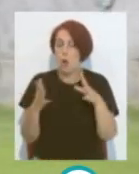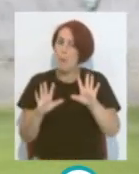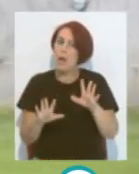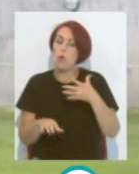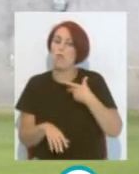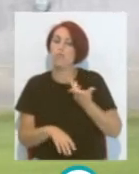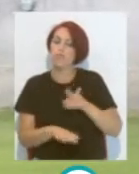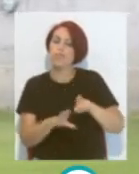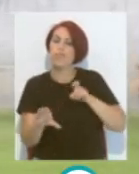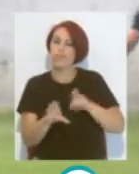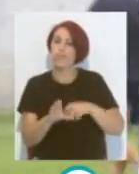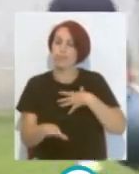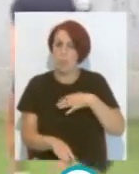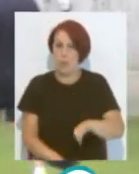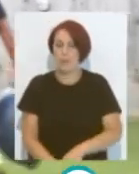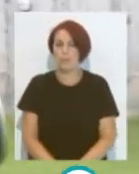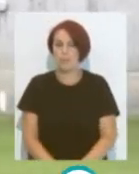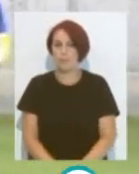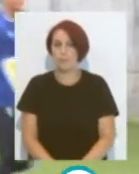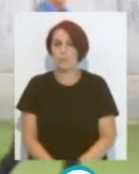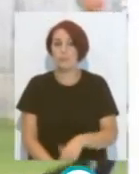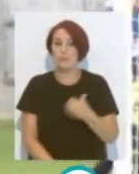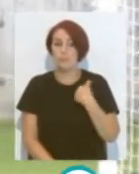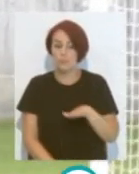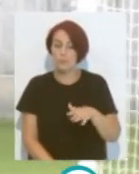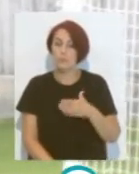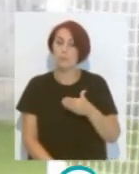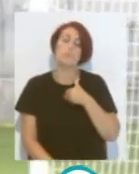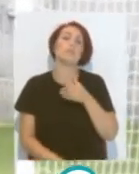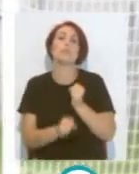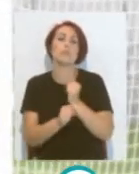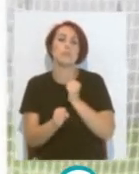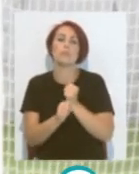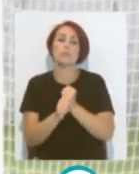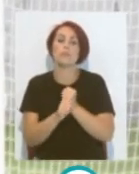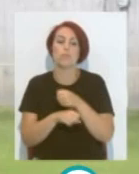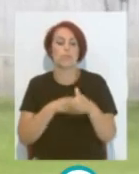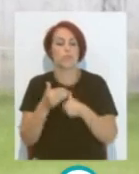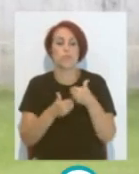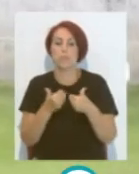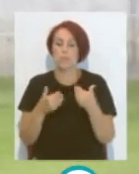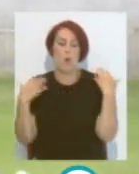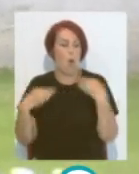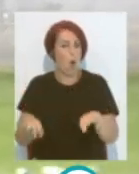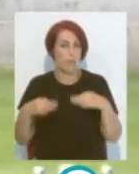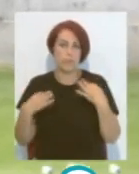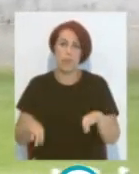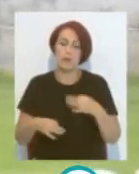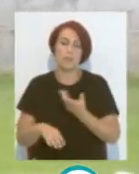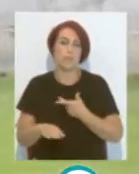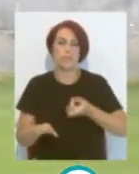Cada una De las elecciones Y ya Se está Trabajando Con total normalidad